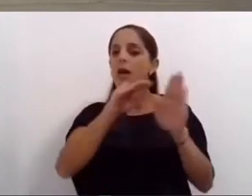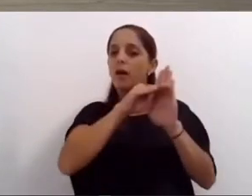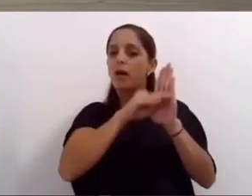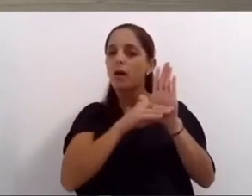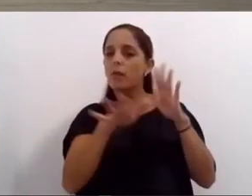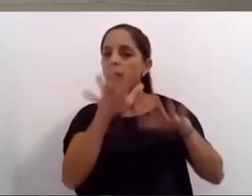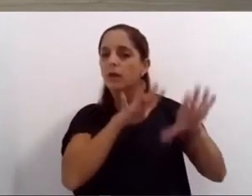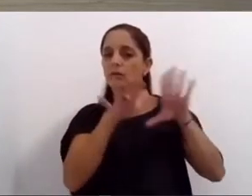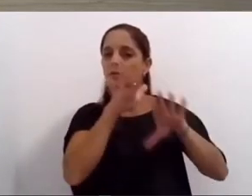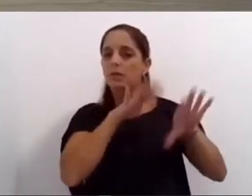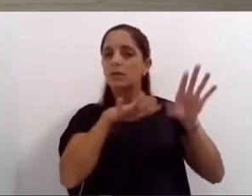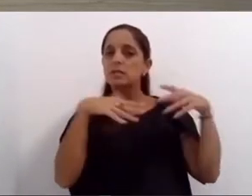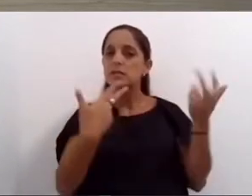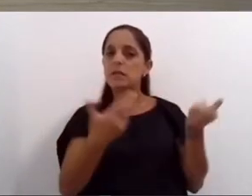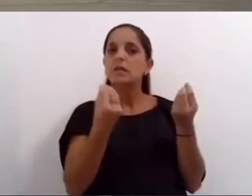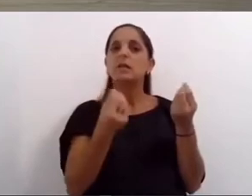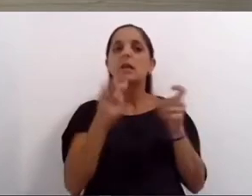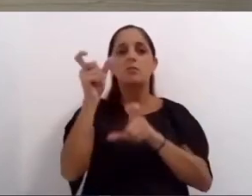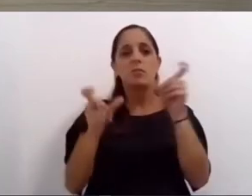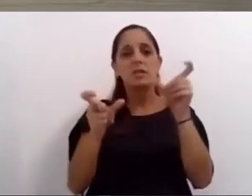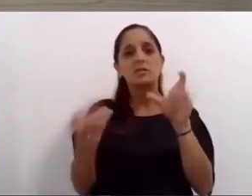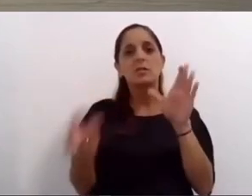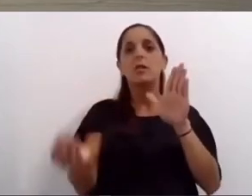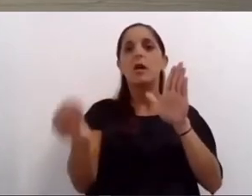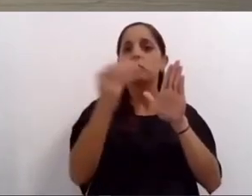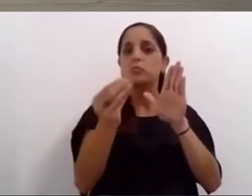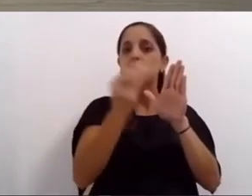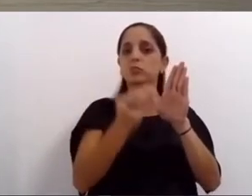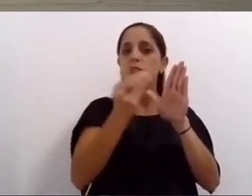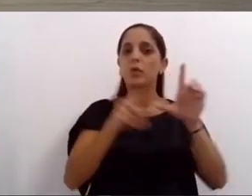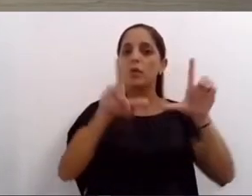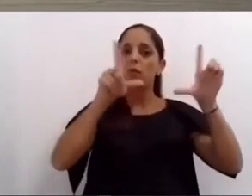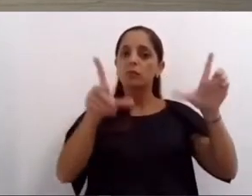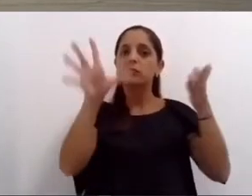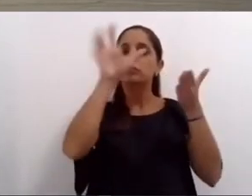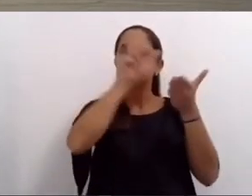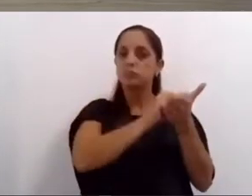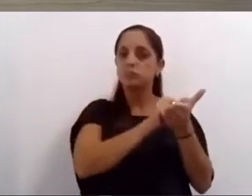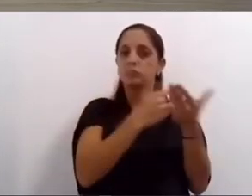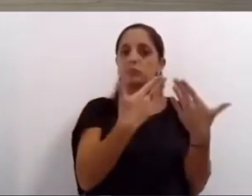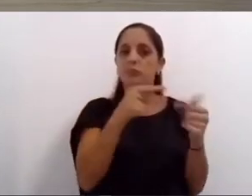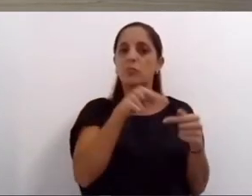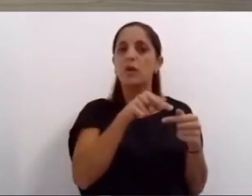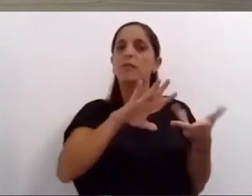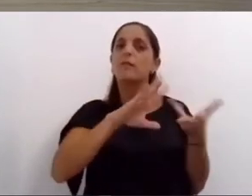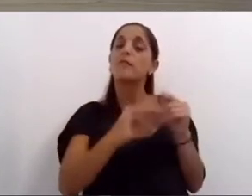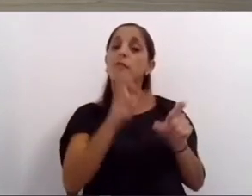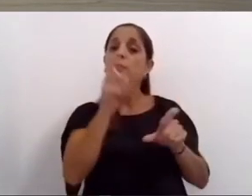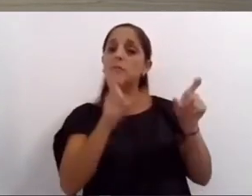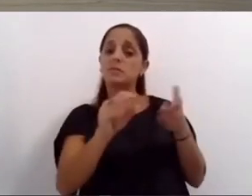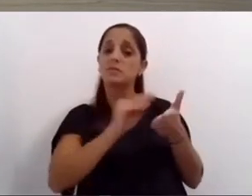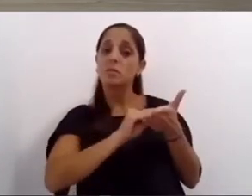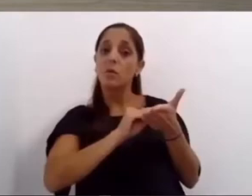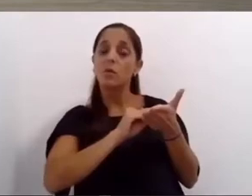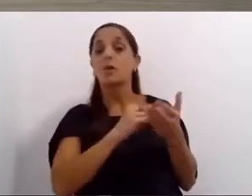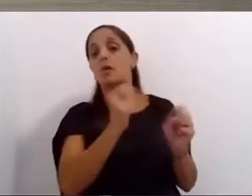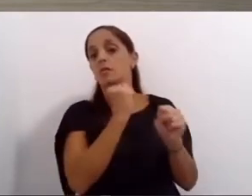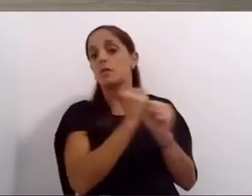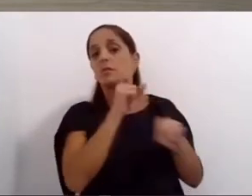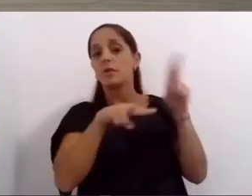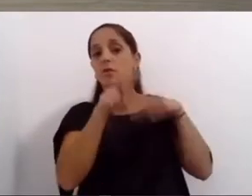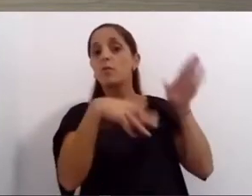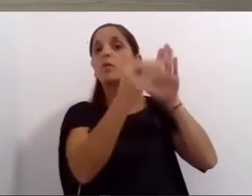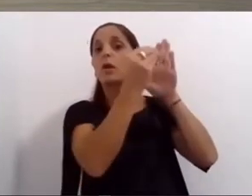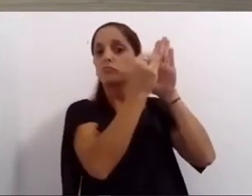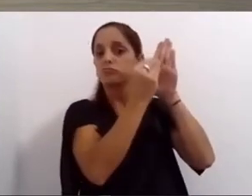entre empresas y postulantes a través de una nueva plataforma digital que facilita las búsquedas laborales y la inserción especialmente